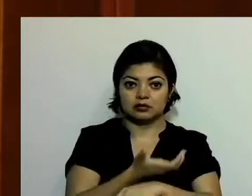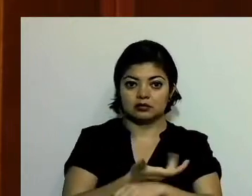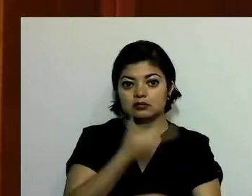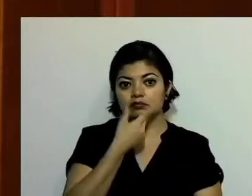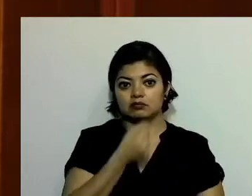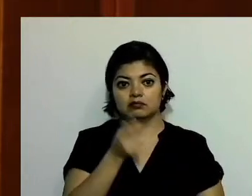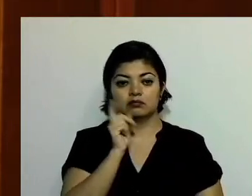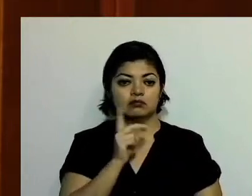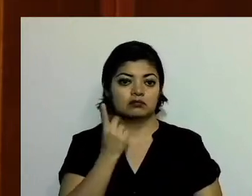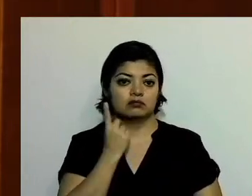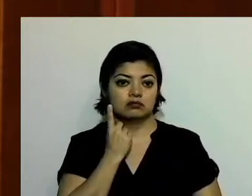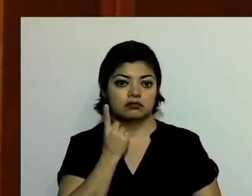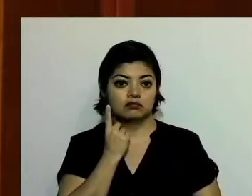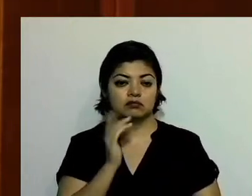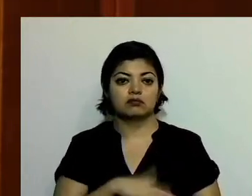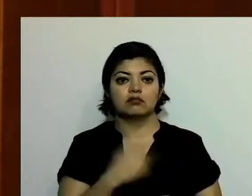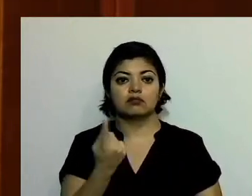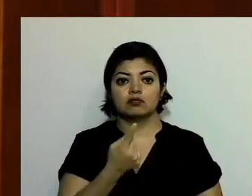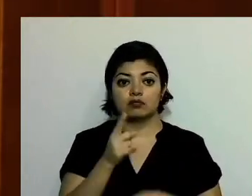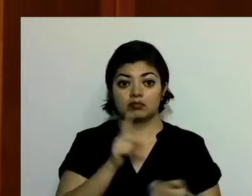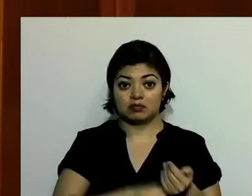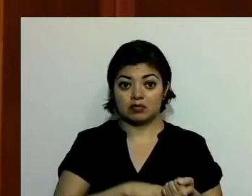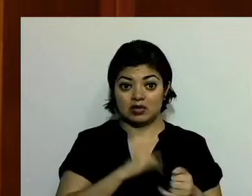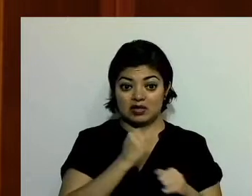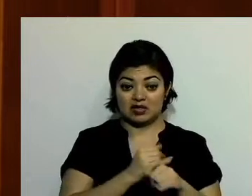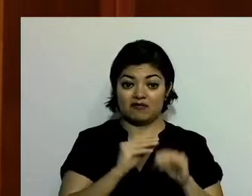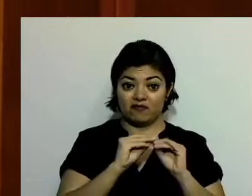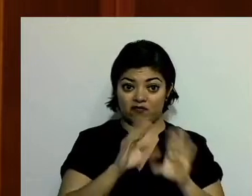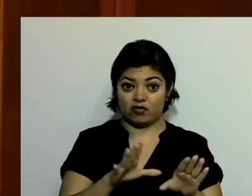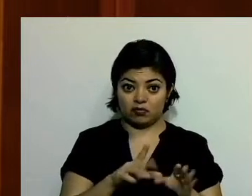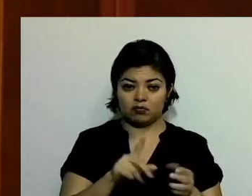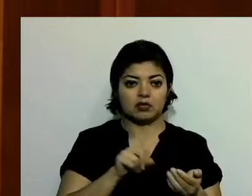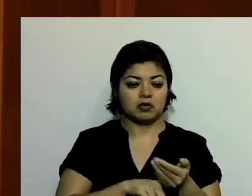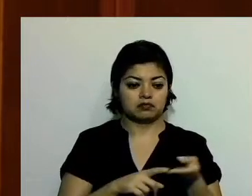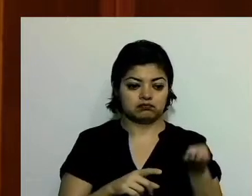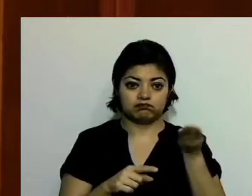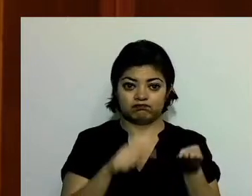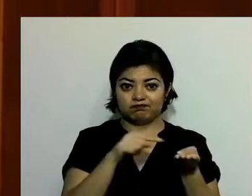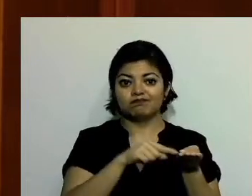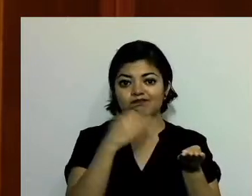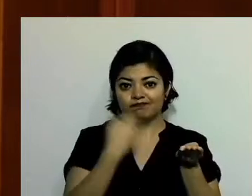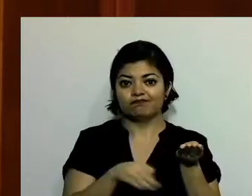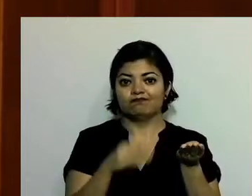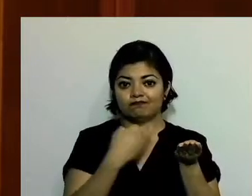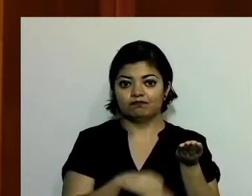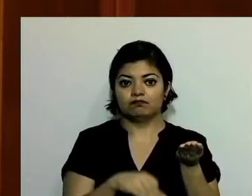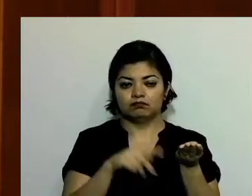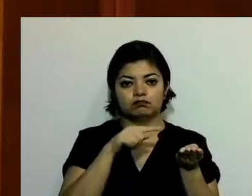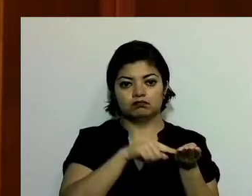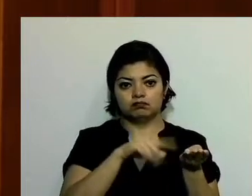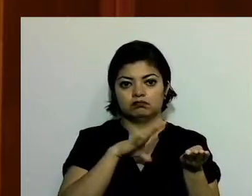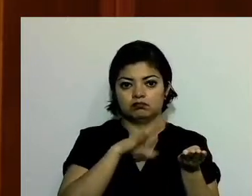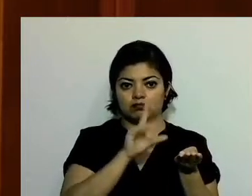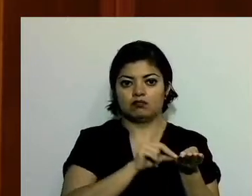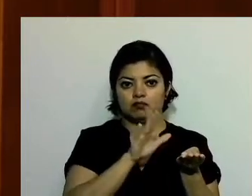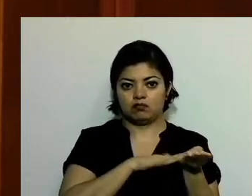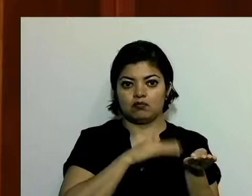informe, los datos duros que estarán a su disposición, se encuentran en ese documento.